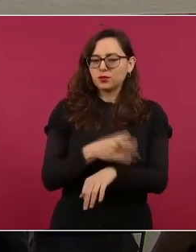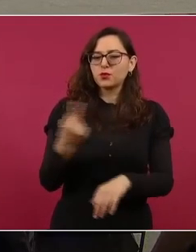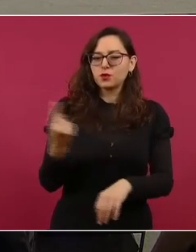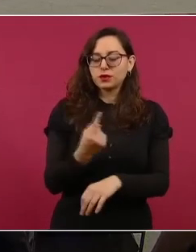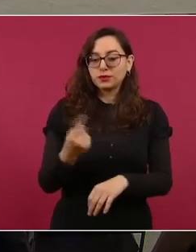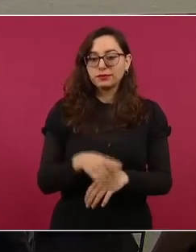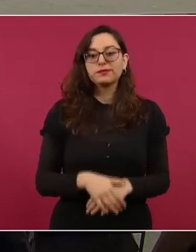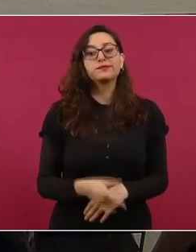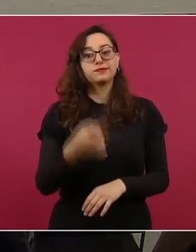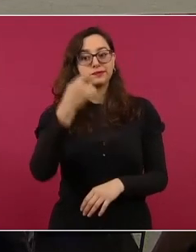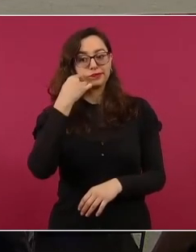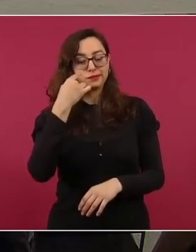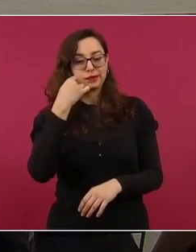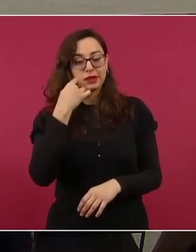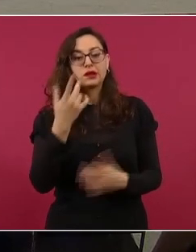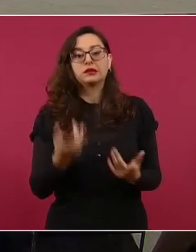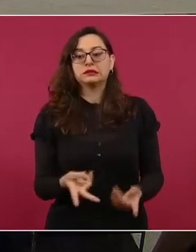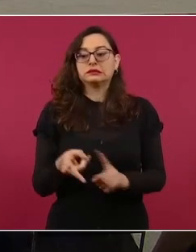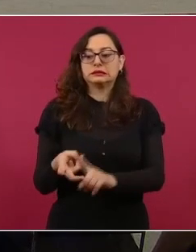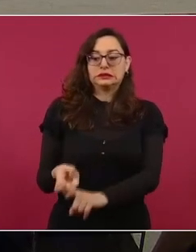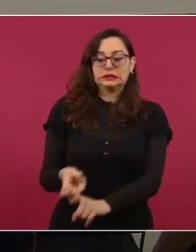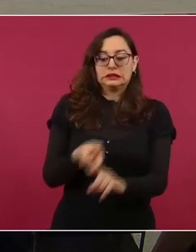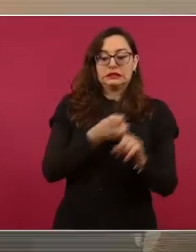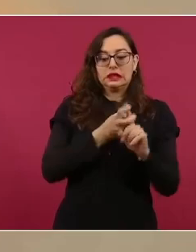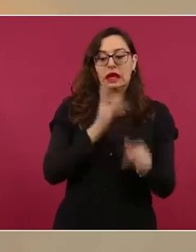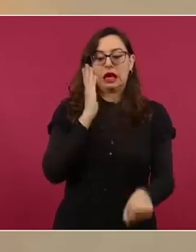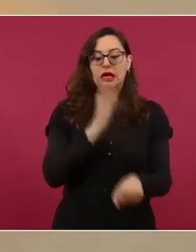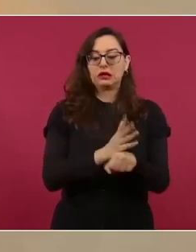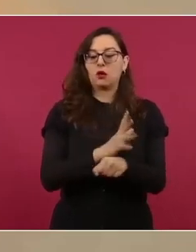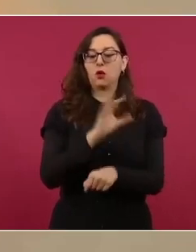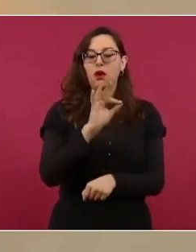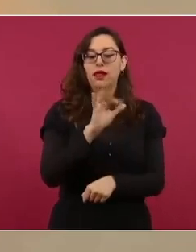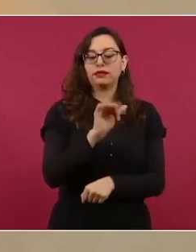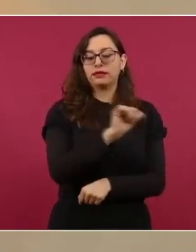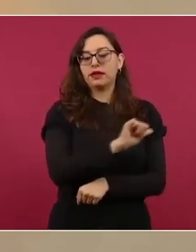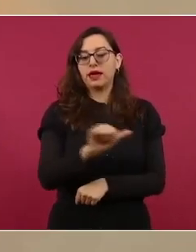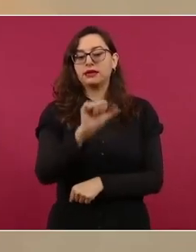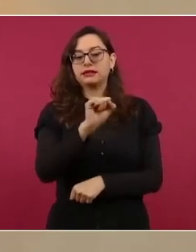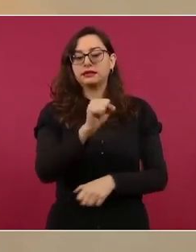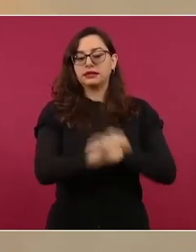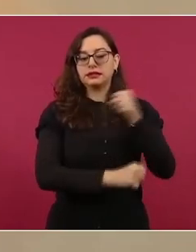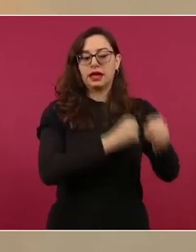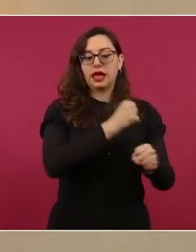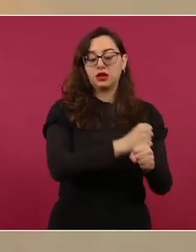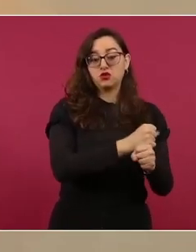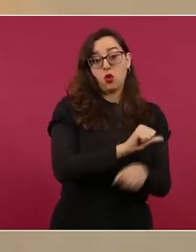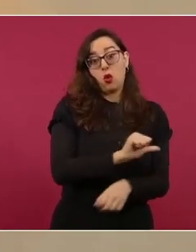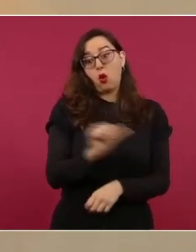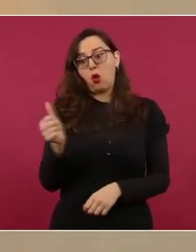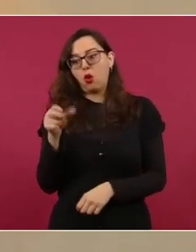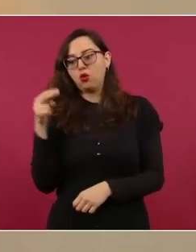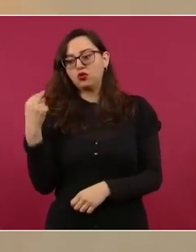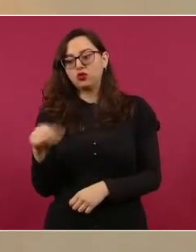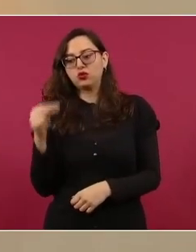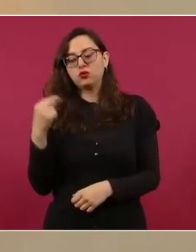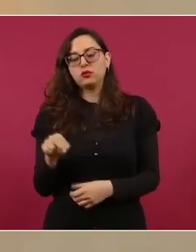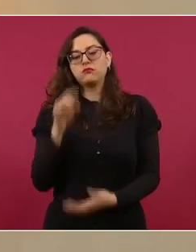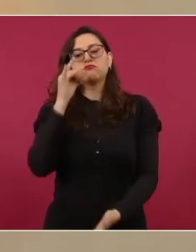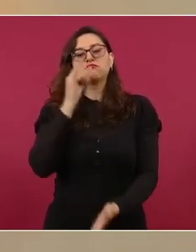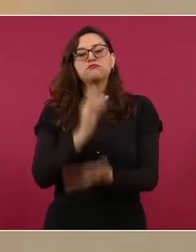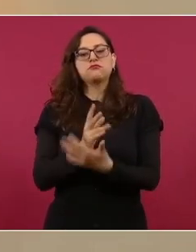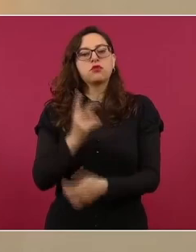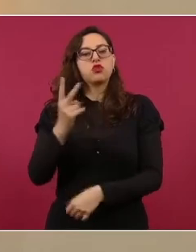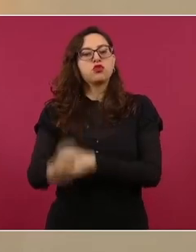realiza la condena, la pena va de 40 a 60 años de prisión, en tanto que en el otro delito es de dos a siete años de